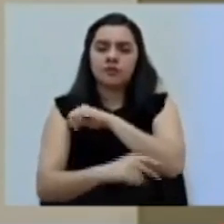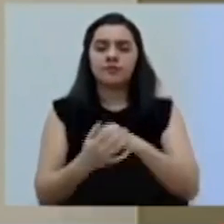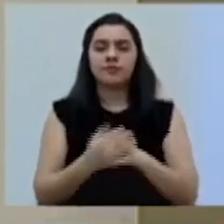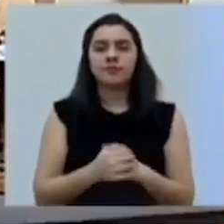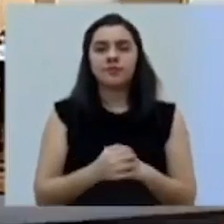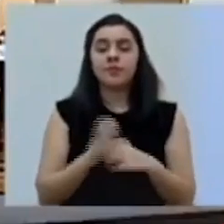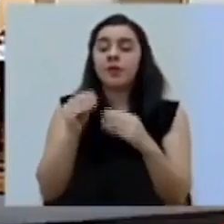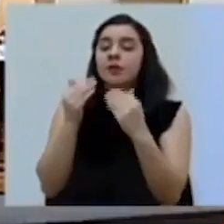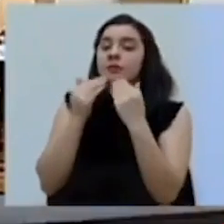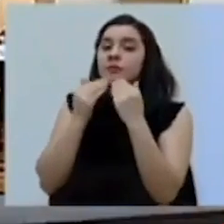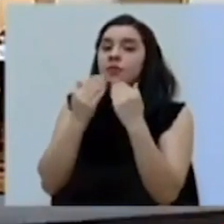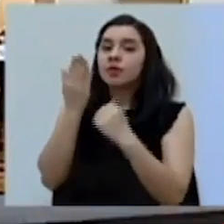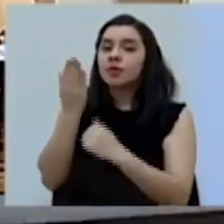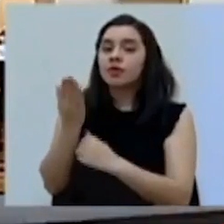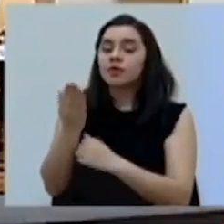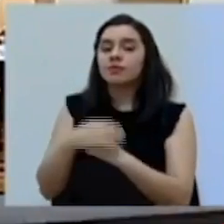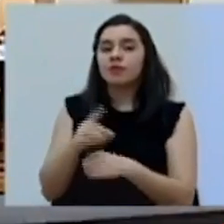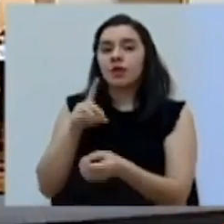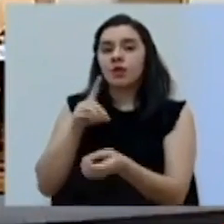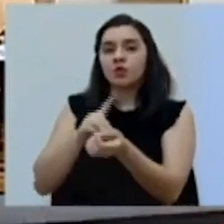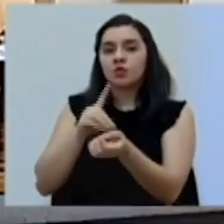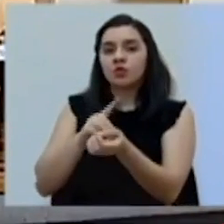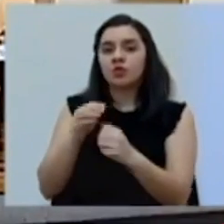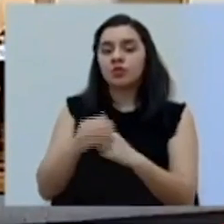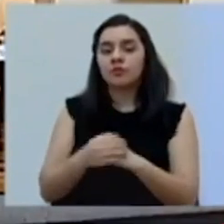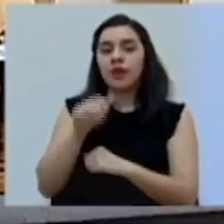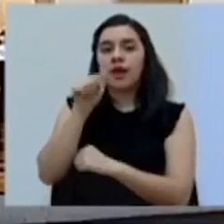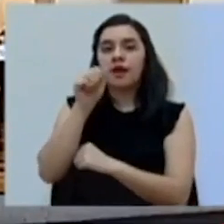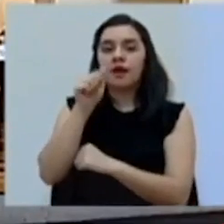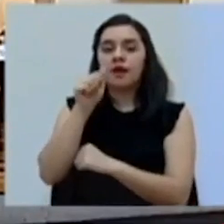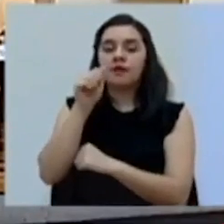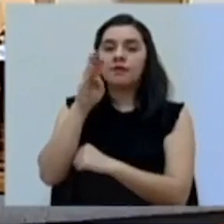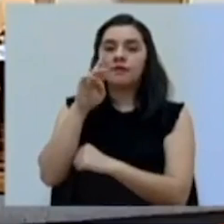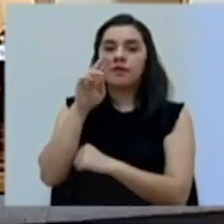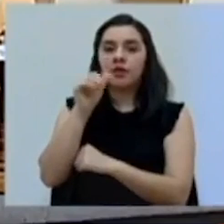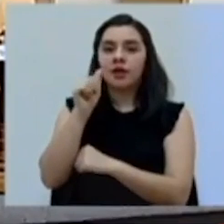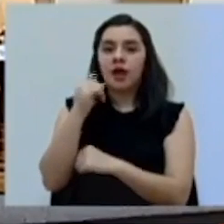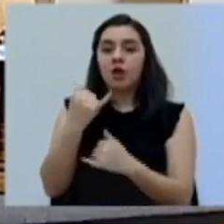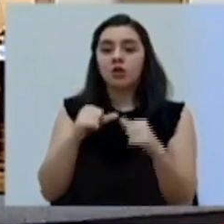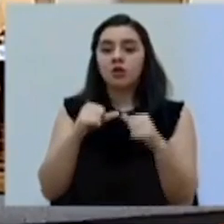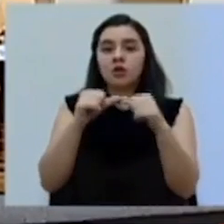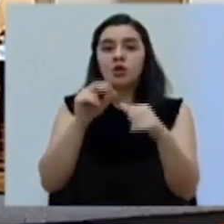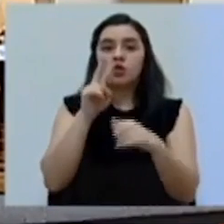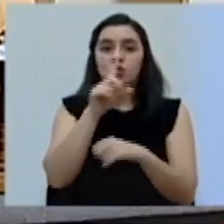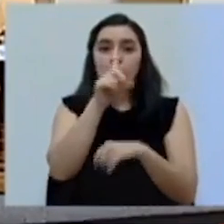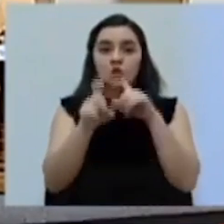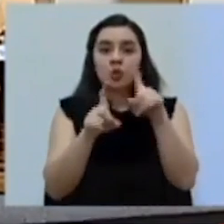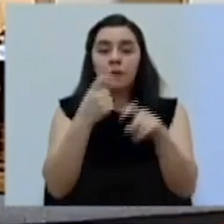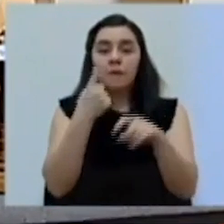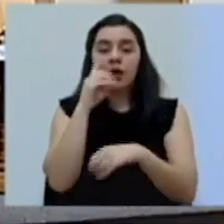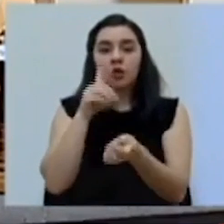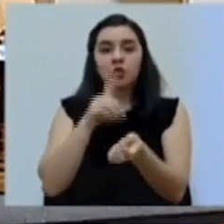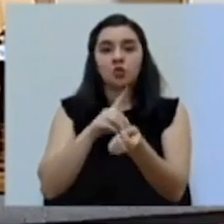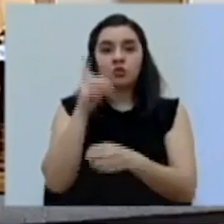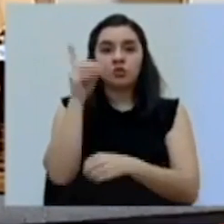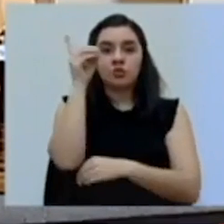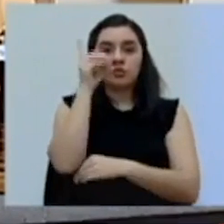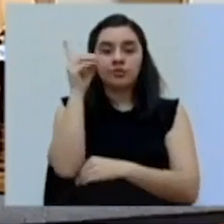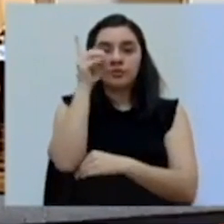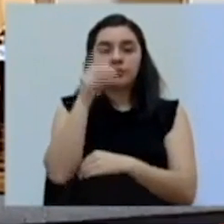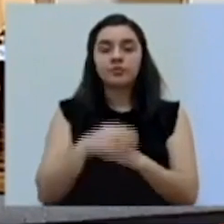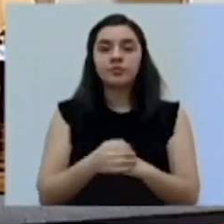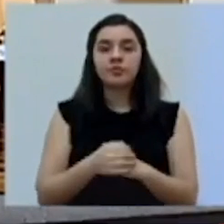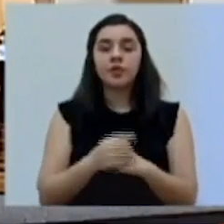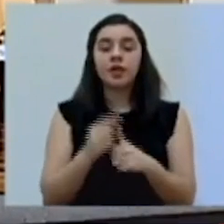Muchas gracias a la doctora Abarca. Las siguientes dos consultas son para el doctor Salas. La